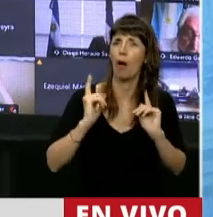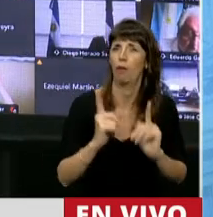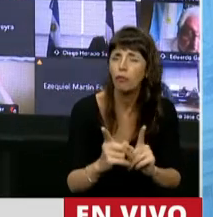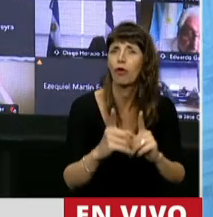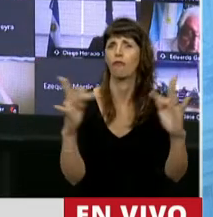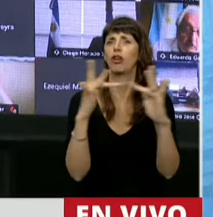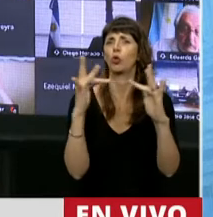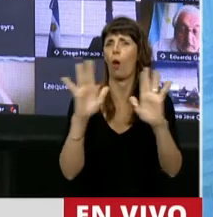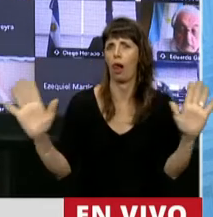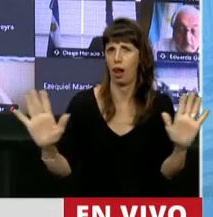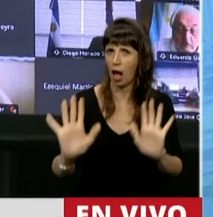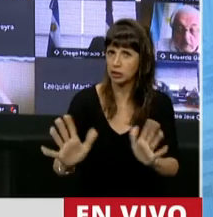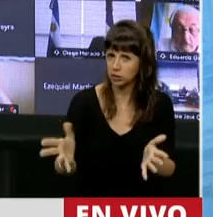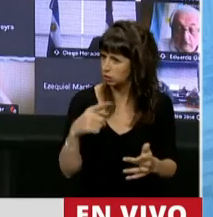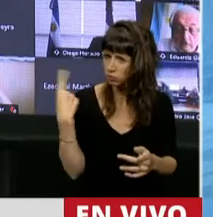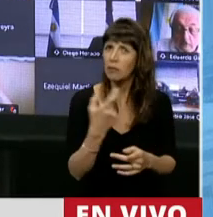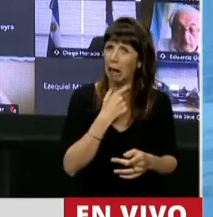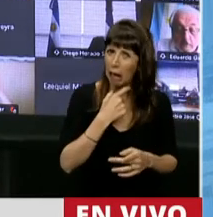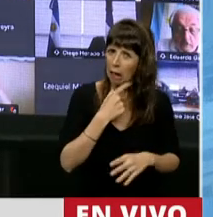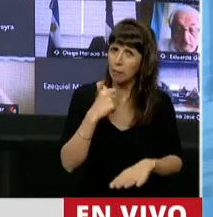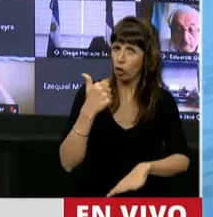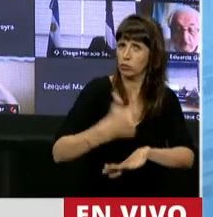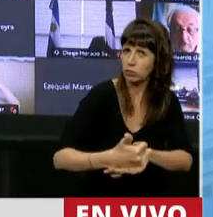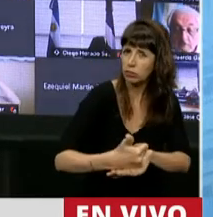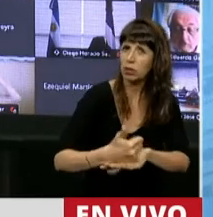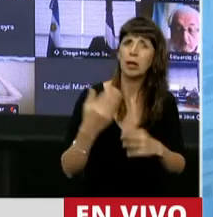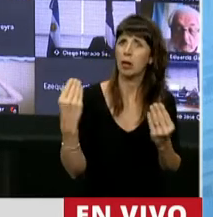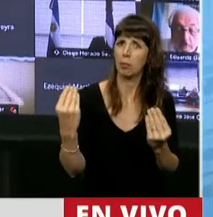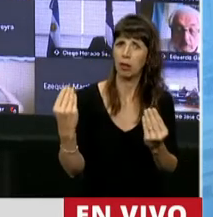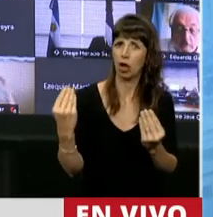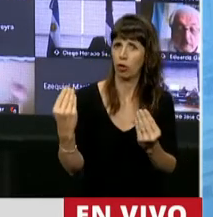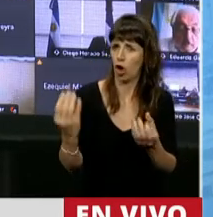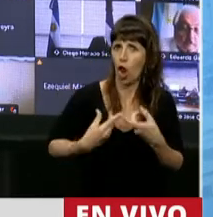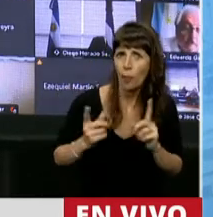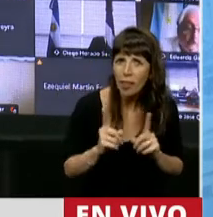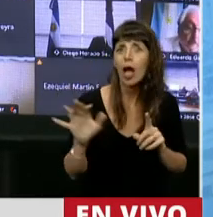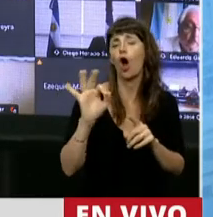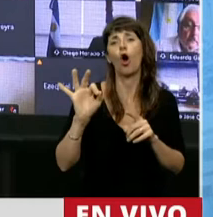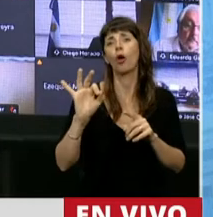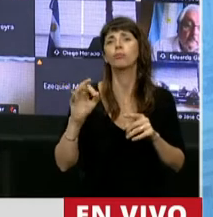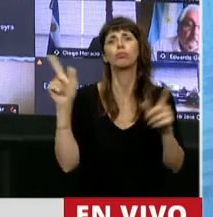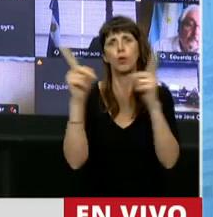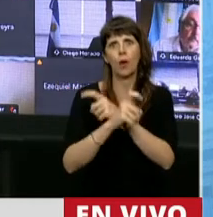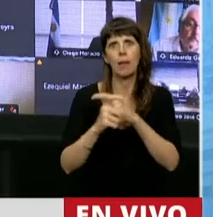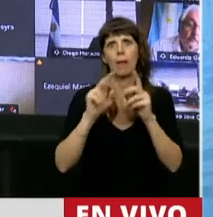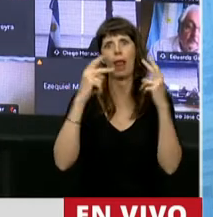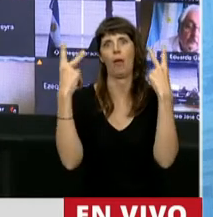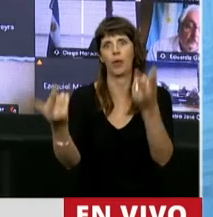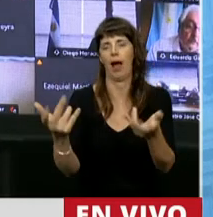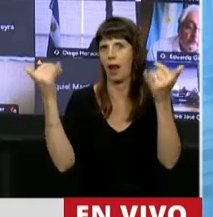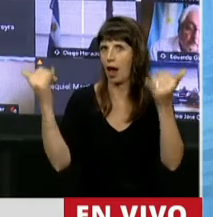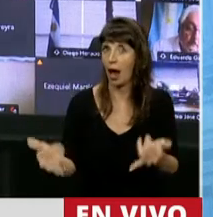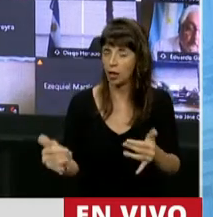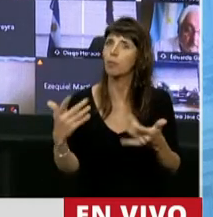Y los que queremos estar presencialmente no lo podemos hacer porque realmente no tenemos cómo llegar. Así que eso le voy a sugerir que